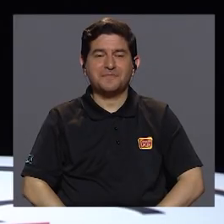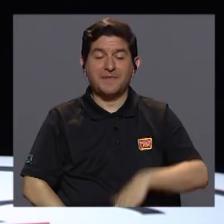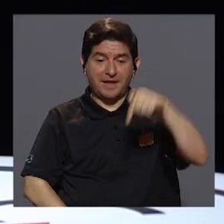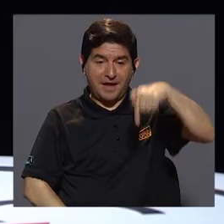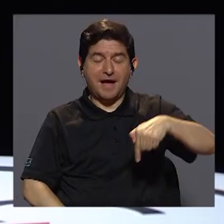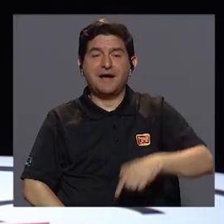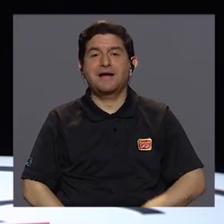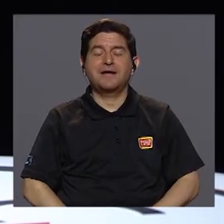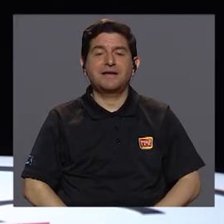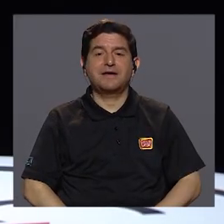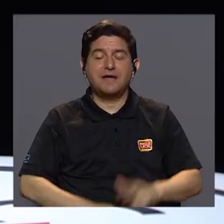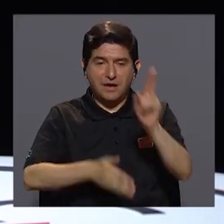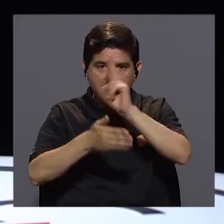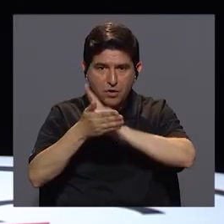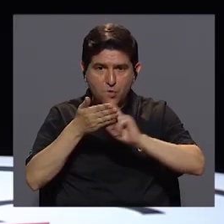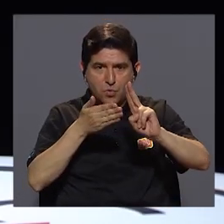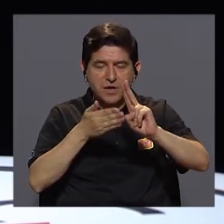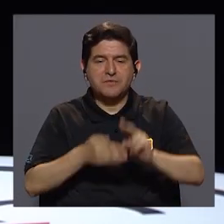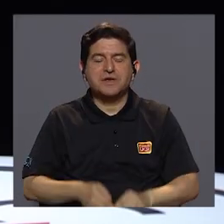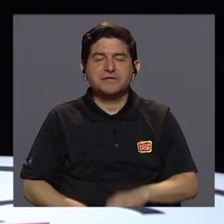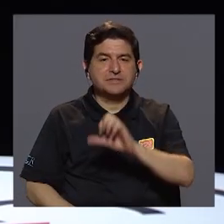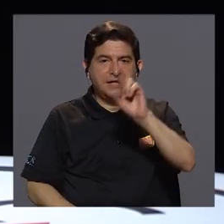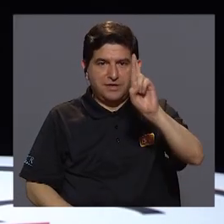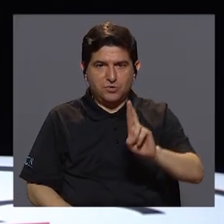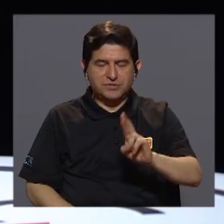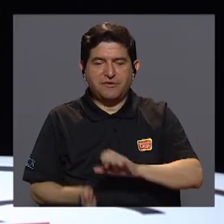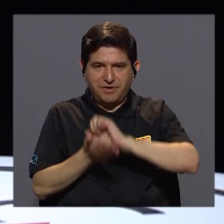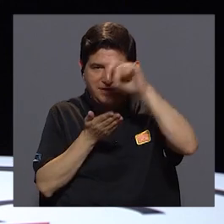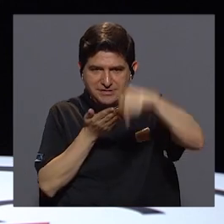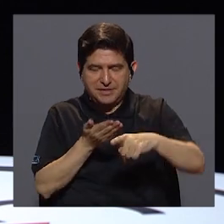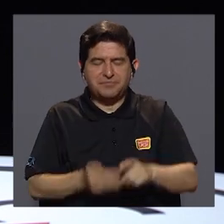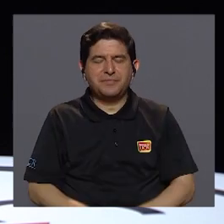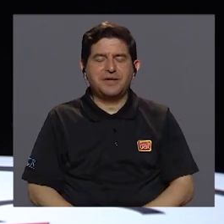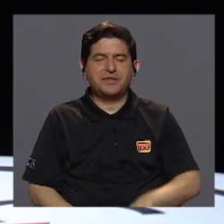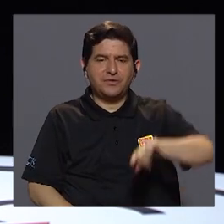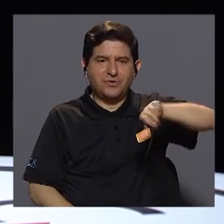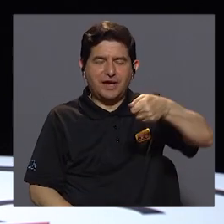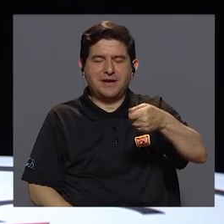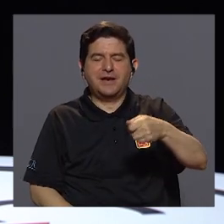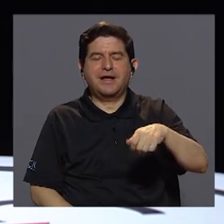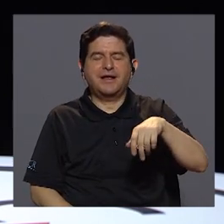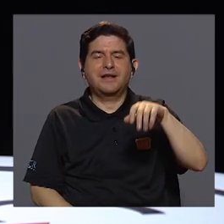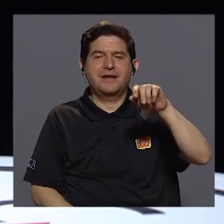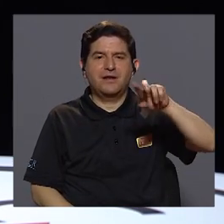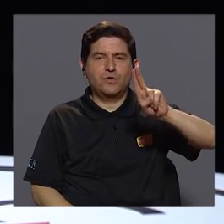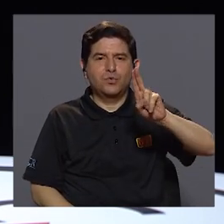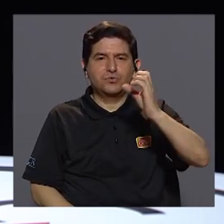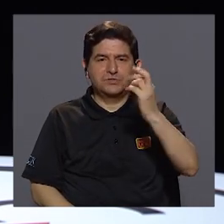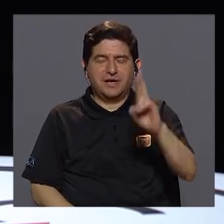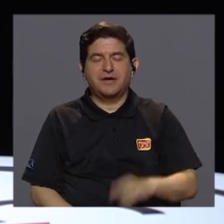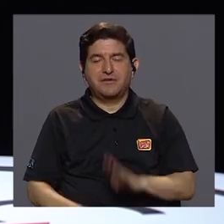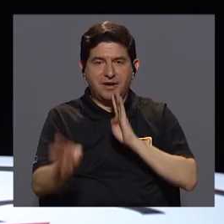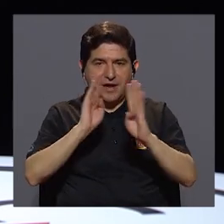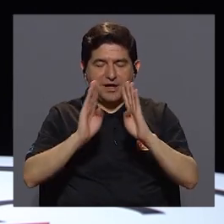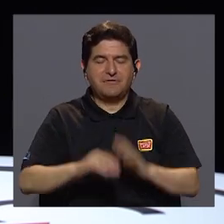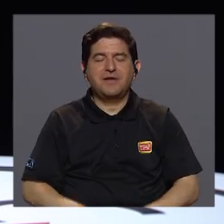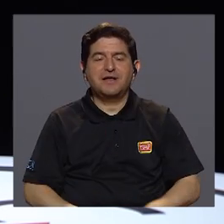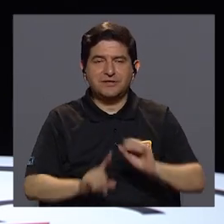Estamos aquí desde el campus Rodrigo Facio, en el canal Universidad de Costa Rica. Estamos hablando con Contraloría General de la República, el estado de la situación de